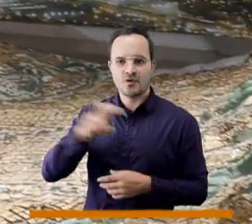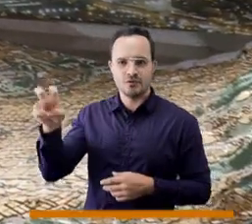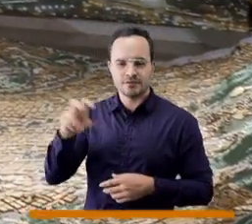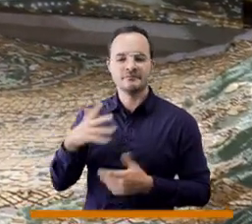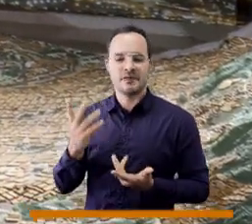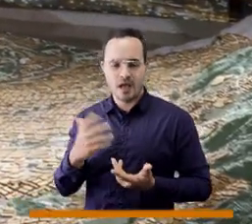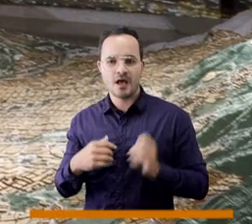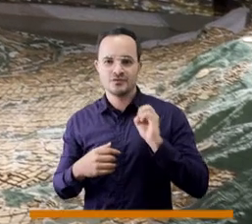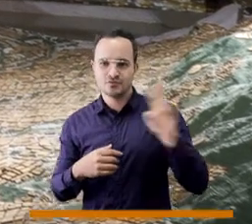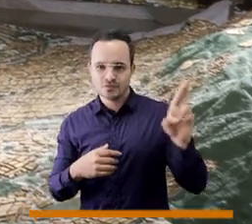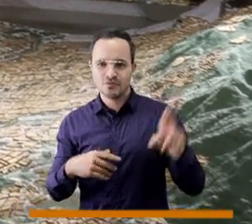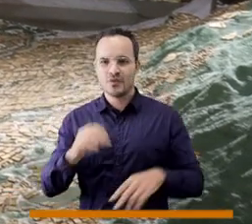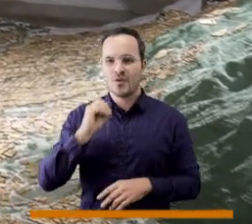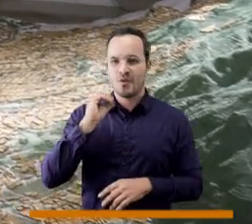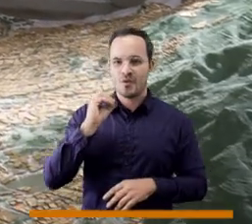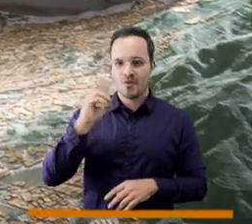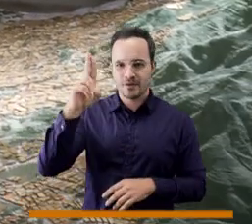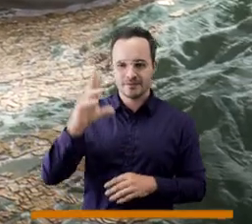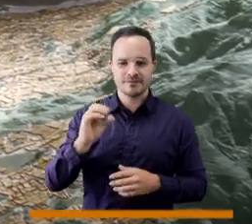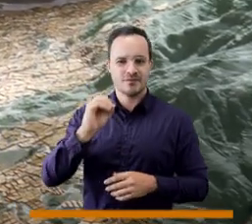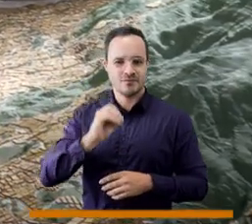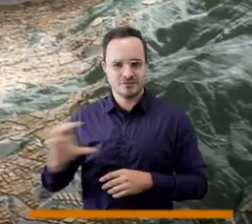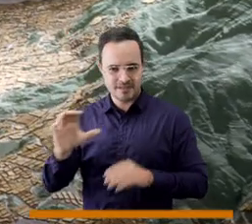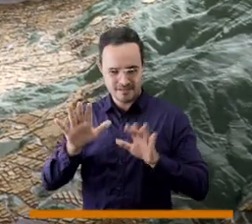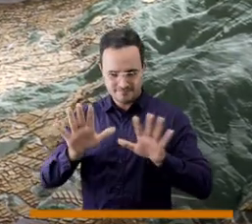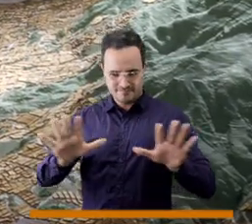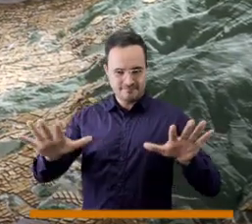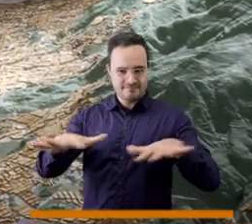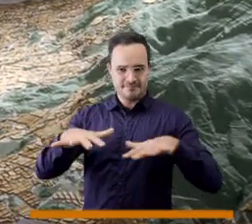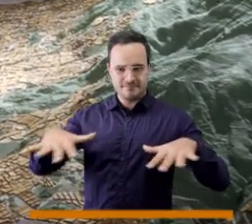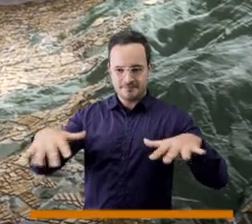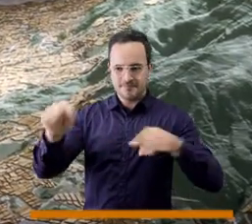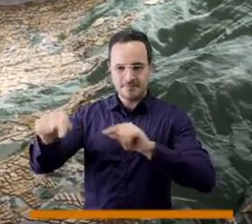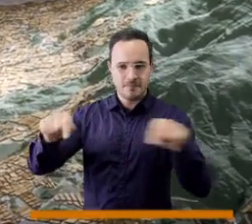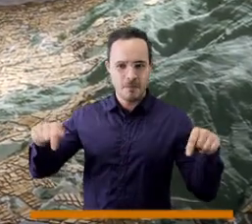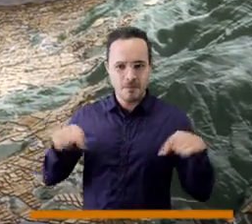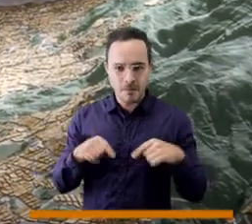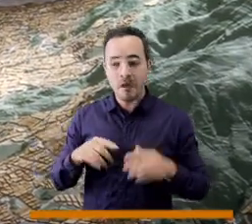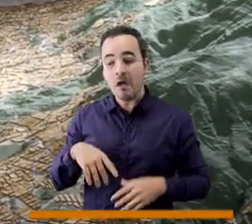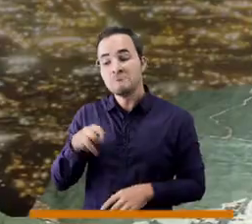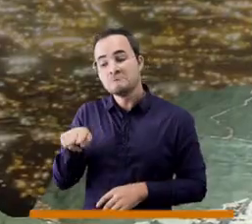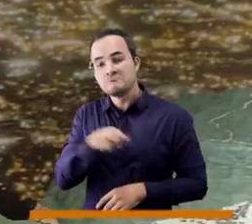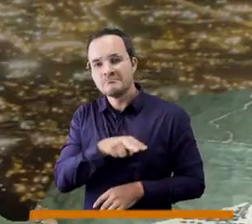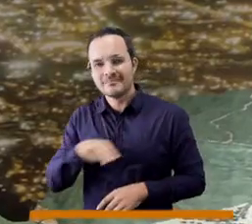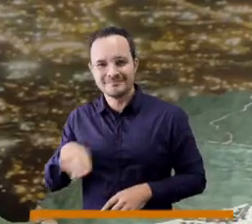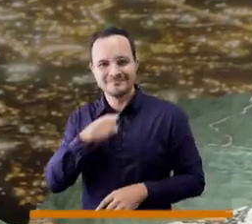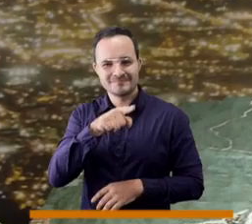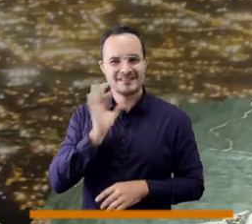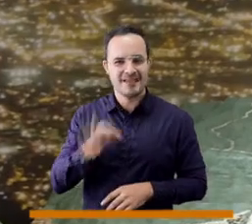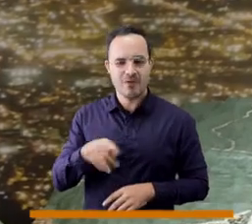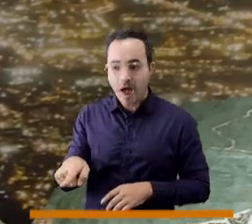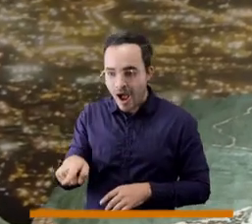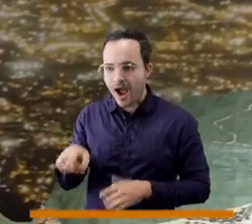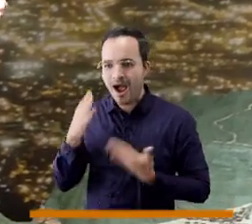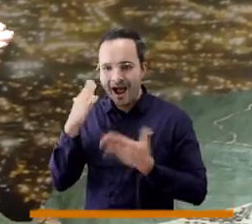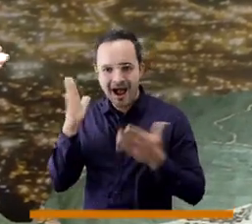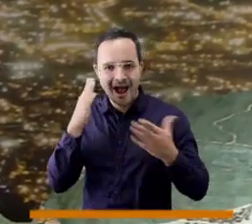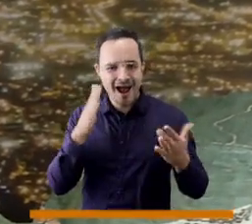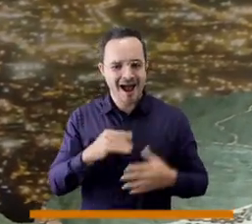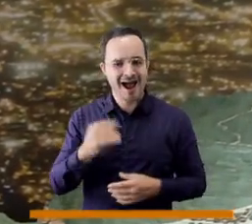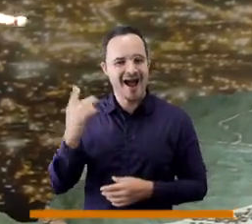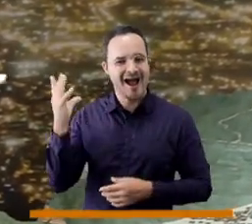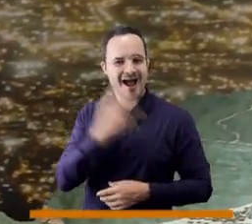del sur oriente y occidente sí y en ello vamos a encontrar una diversidad de detallitos muy interesantes que yo sé que van a ser muy